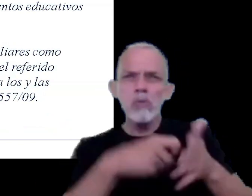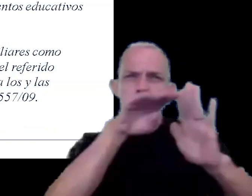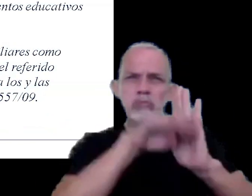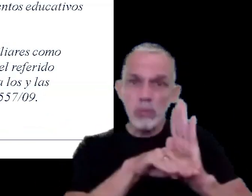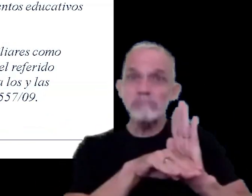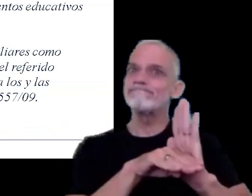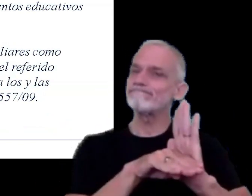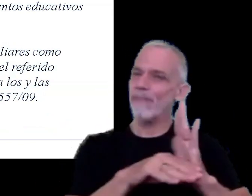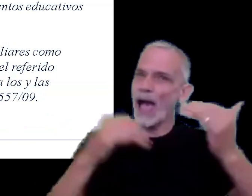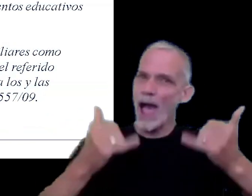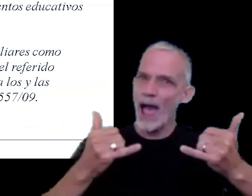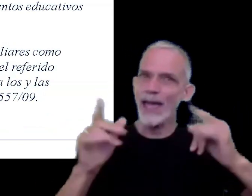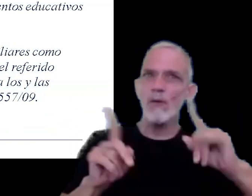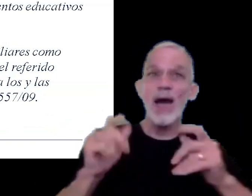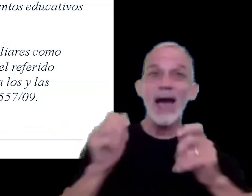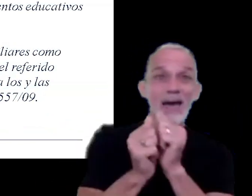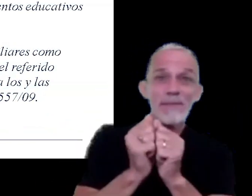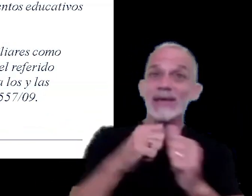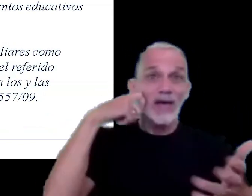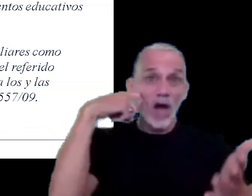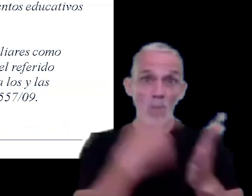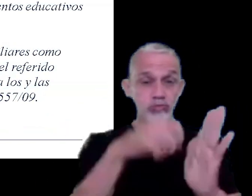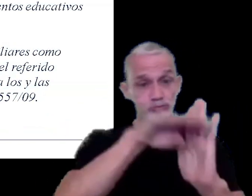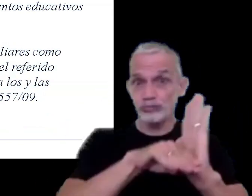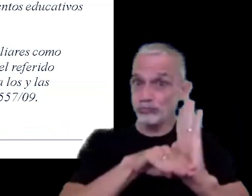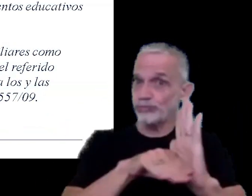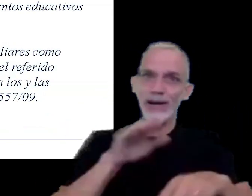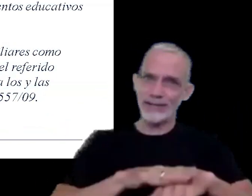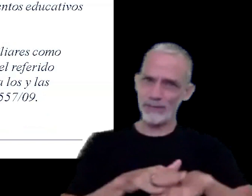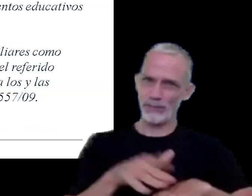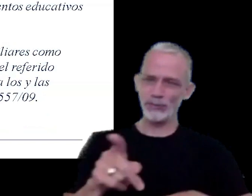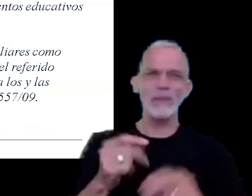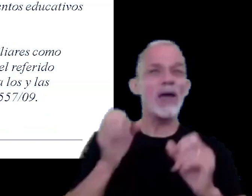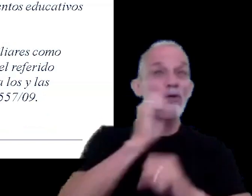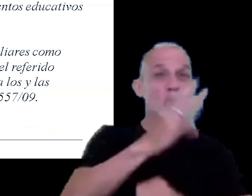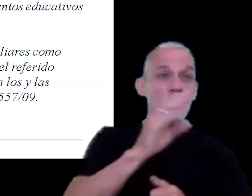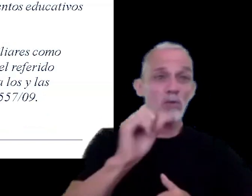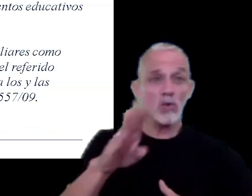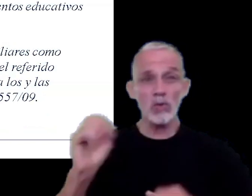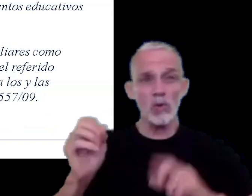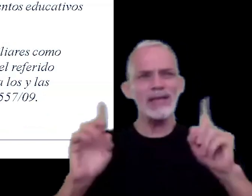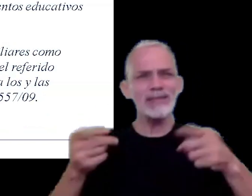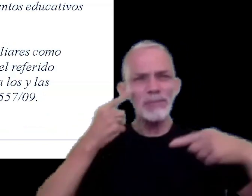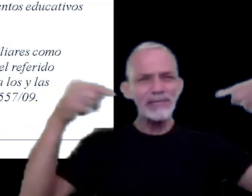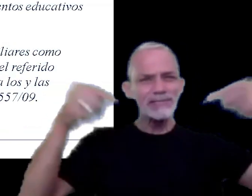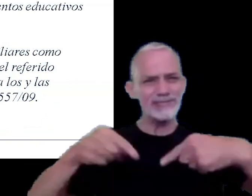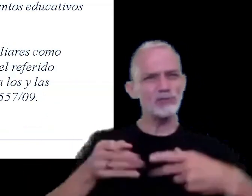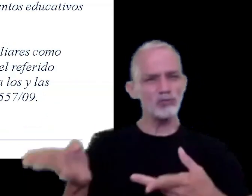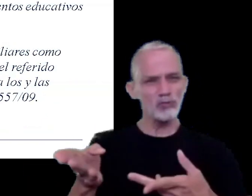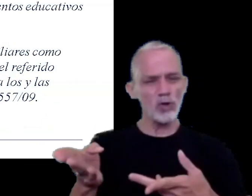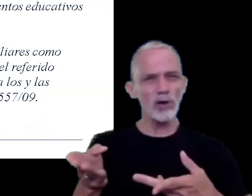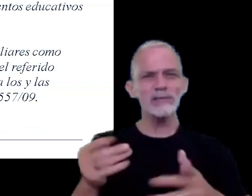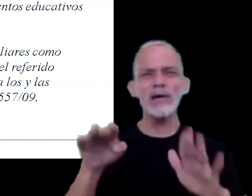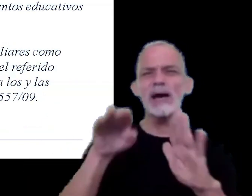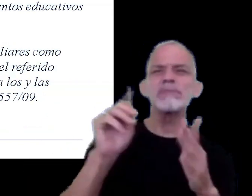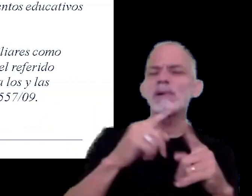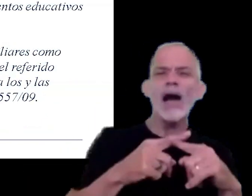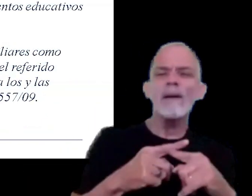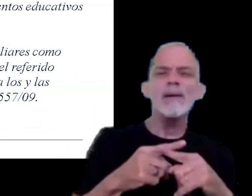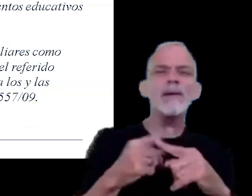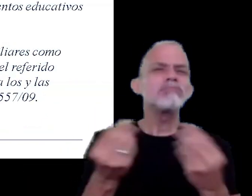los que pudieran incurrir las empresas no solamente los clubes de fútbol sino también las instituciones la determinación